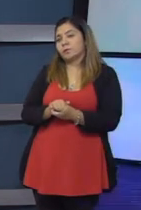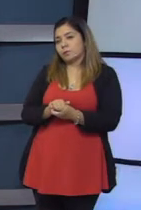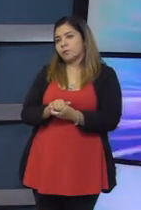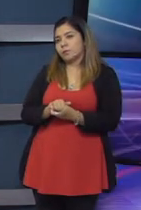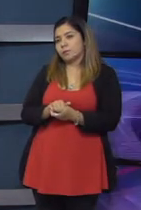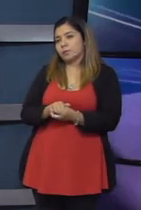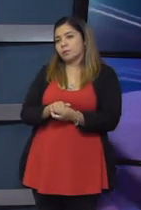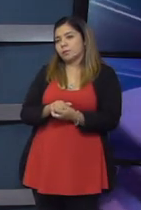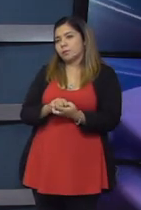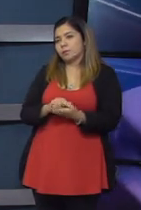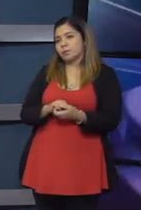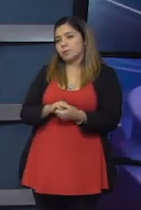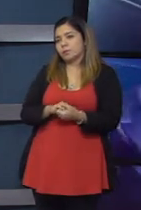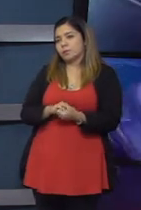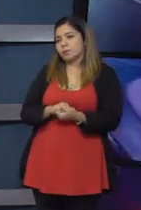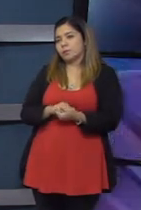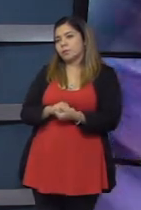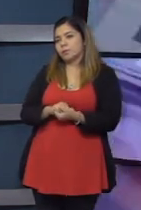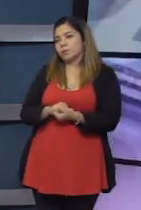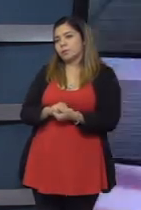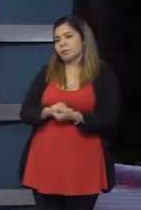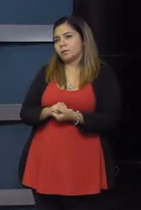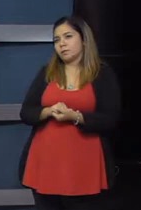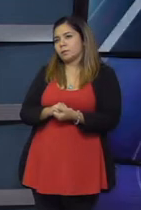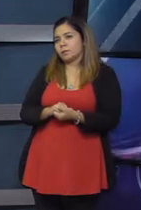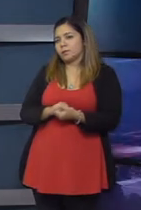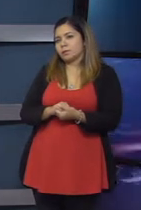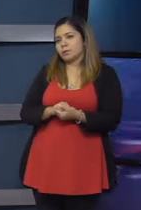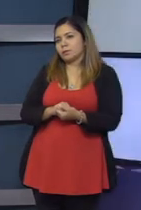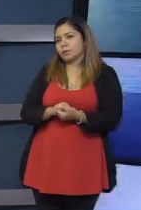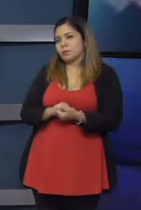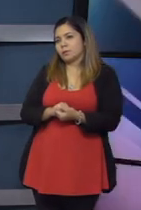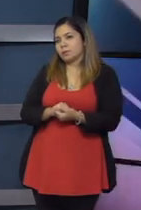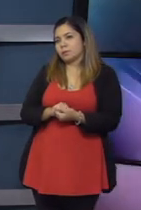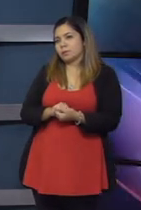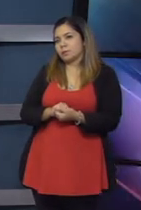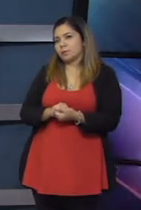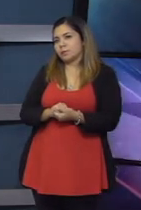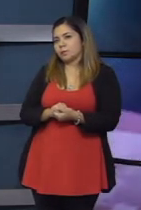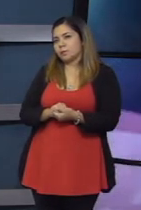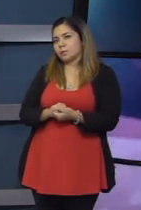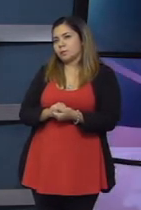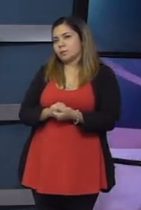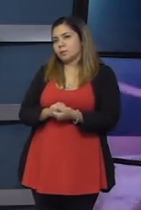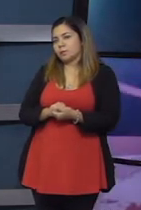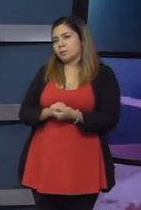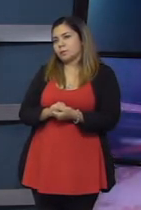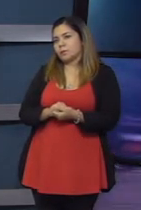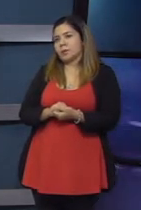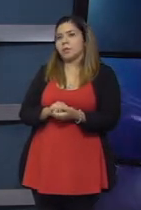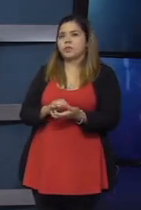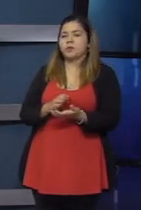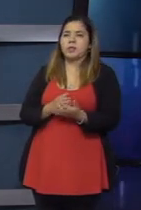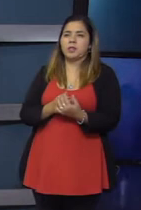ocupamos hoy de este caso sino es para todas las agencias o sociedades del Estado, empresas del Estado y distintos entes